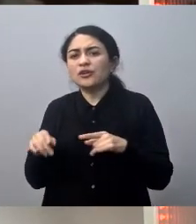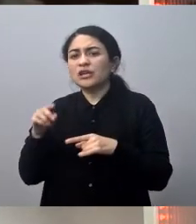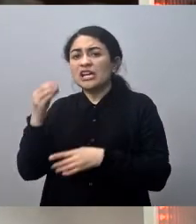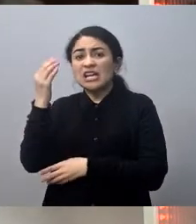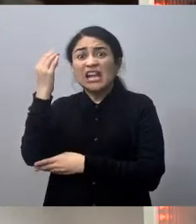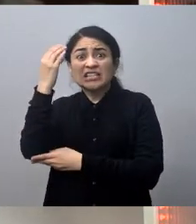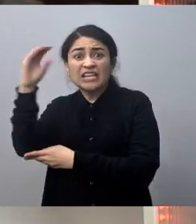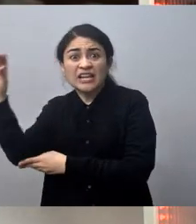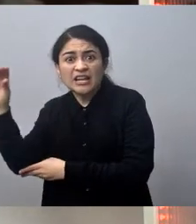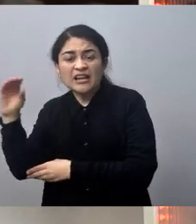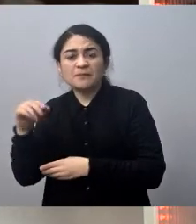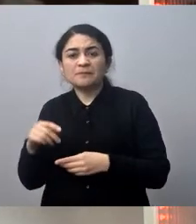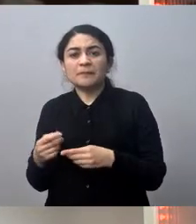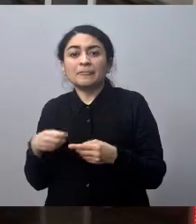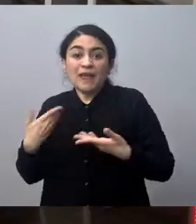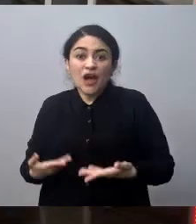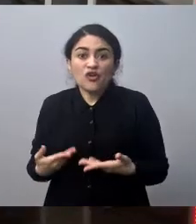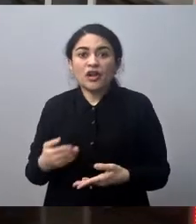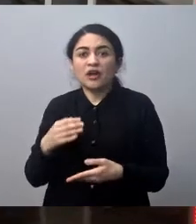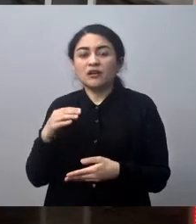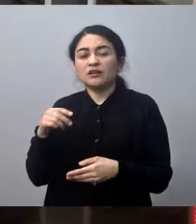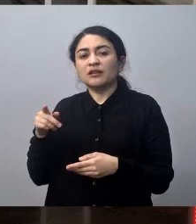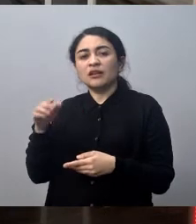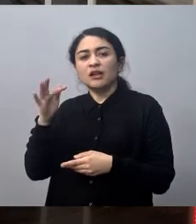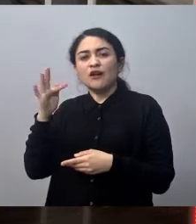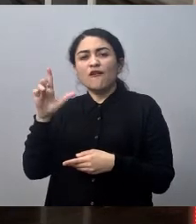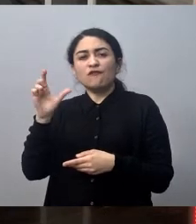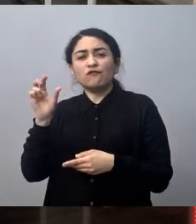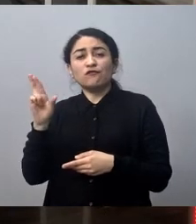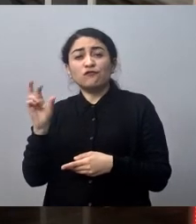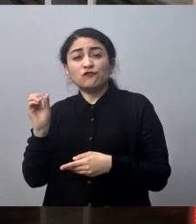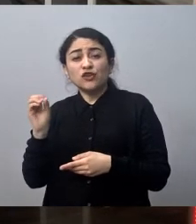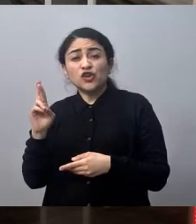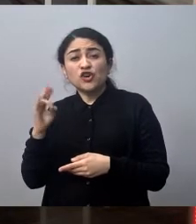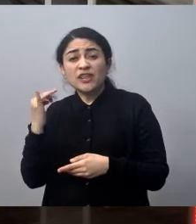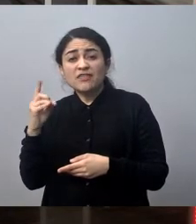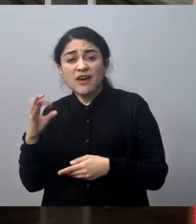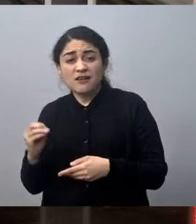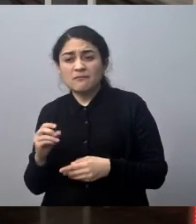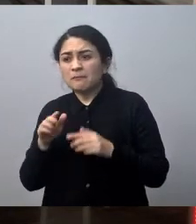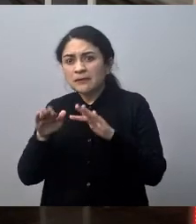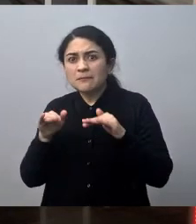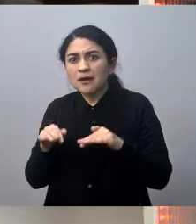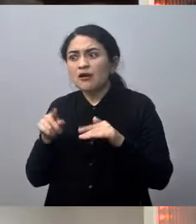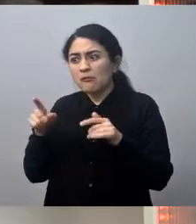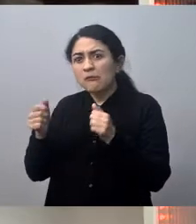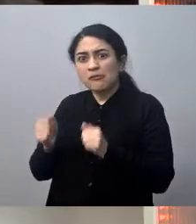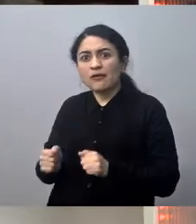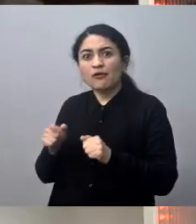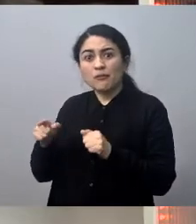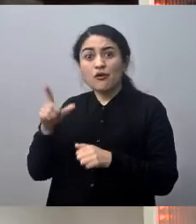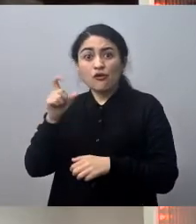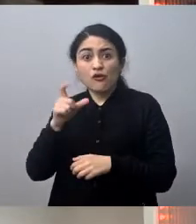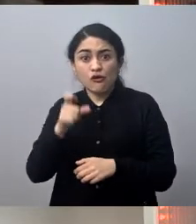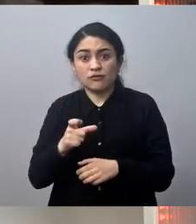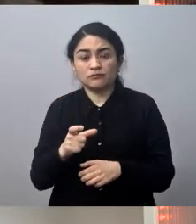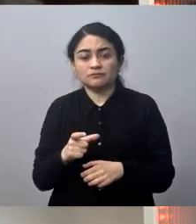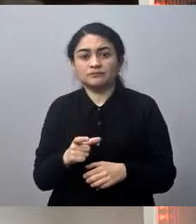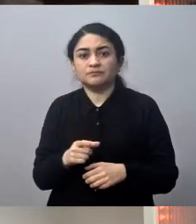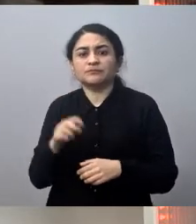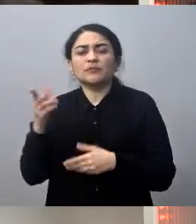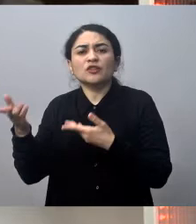tiene quizás la misma capacidad que el de Hong Kong quienes lo conocemos y ya una empresa no es cierto área de bajo costo